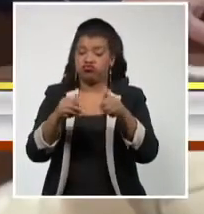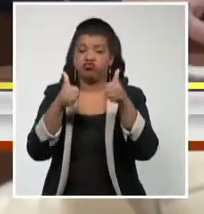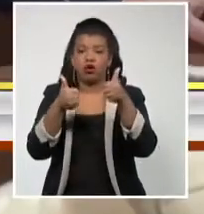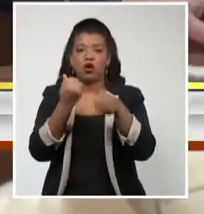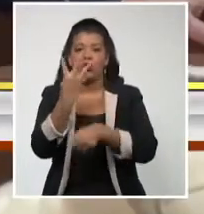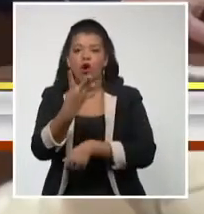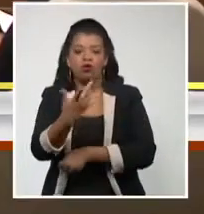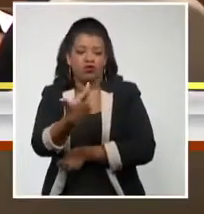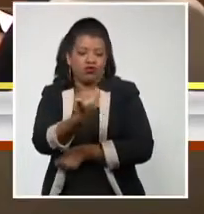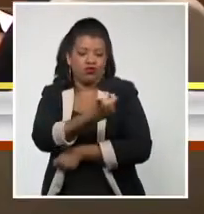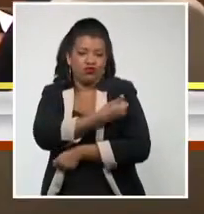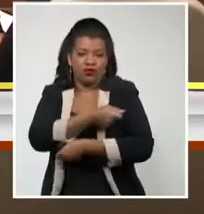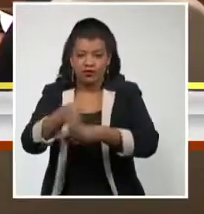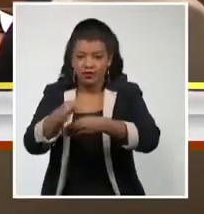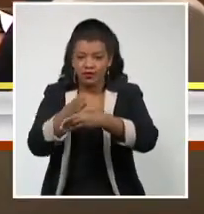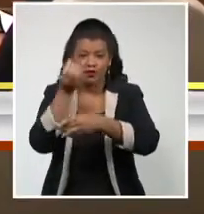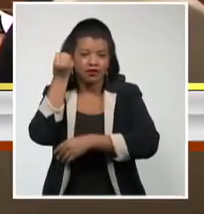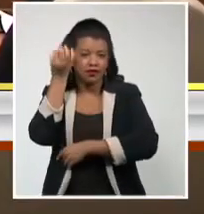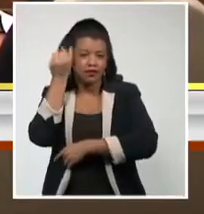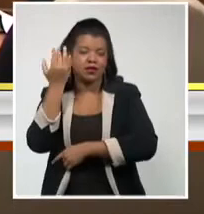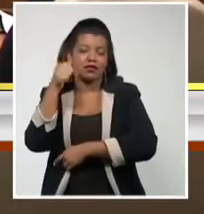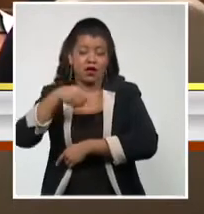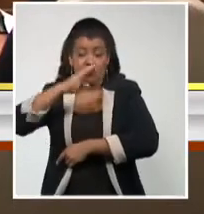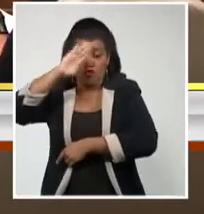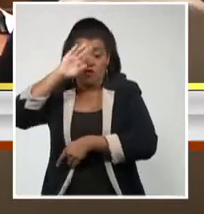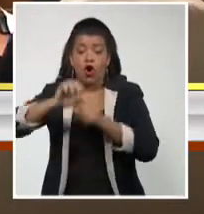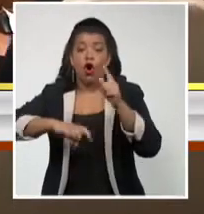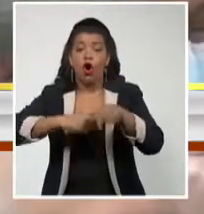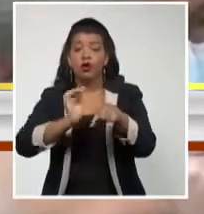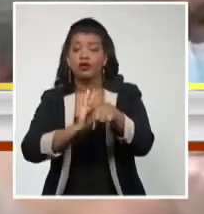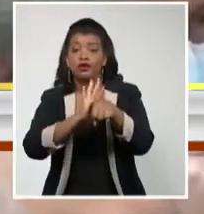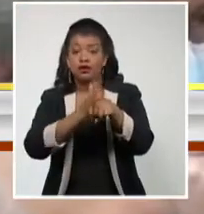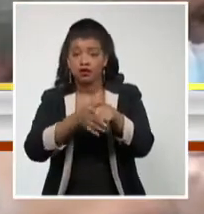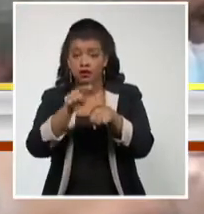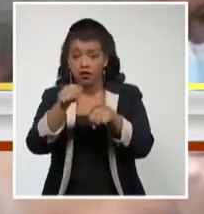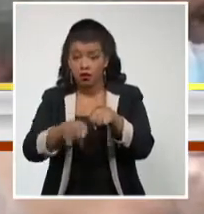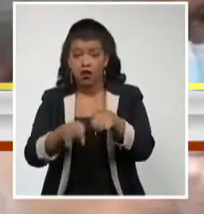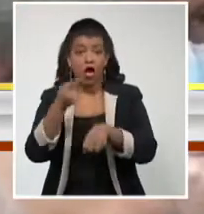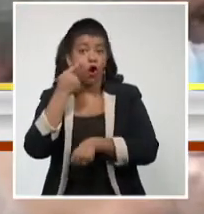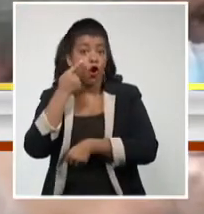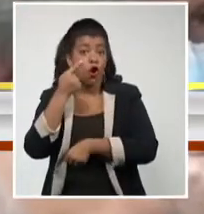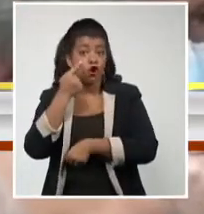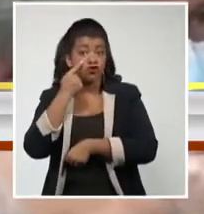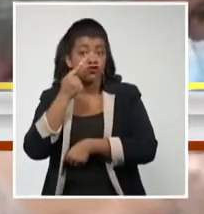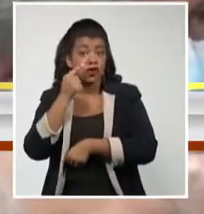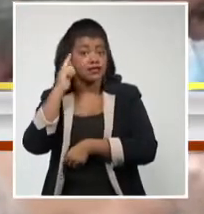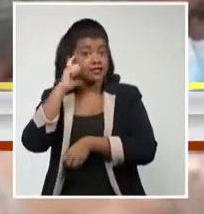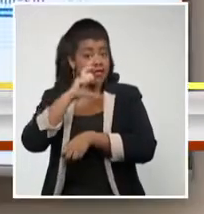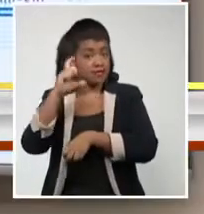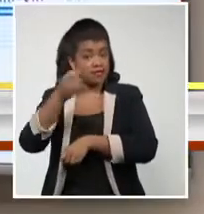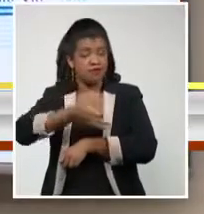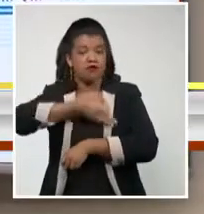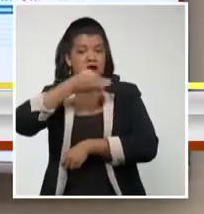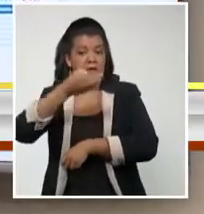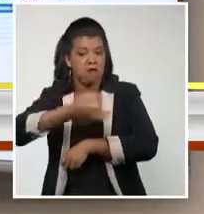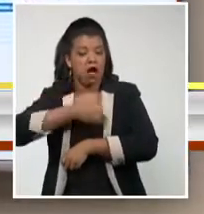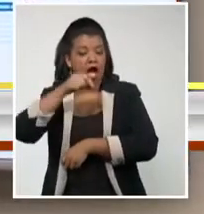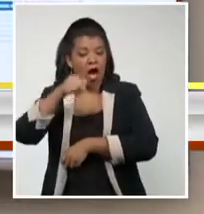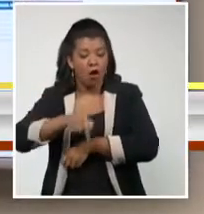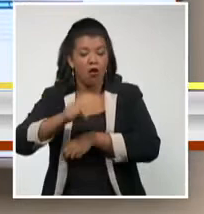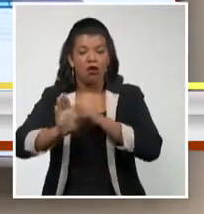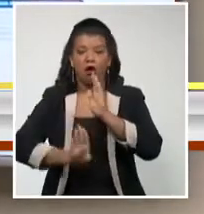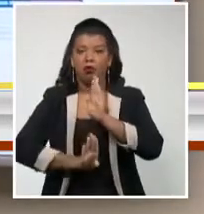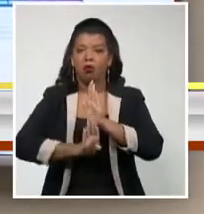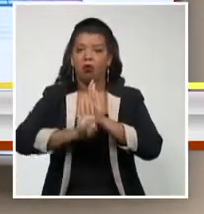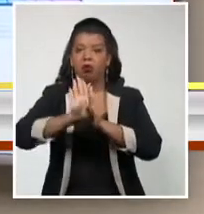candidatos de vacunas contra la COVID-19 que desarrolla Cuba, tras conocer, en la voz de los científicos, los avances de Soberana 01,